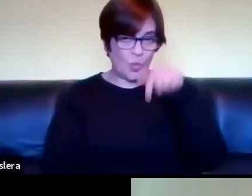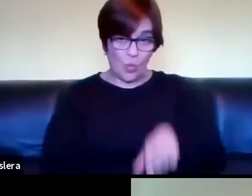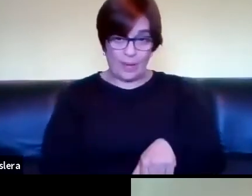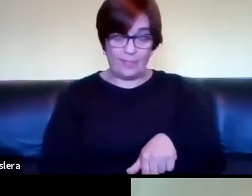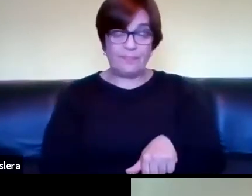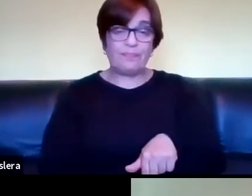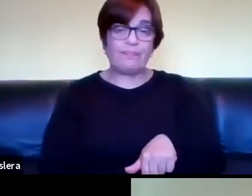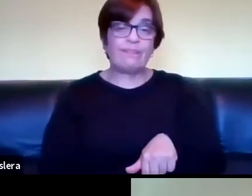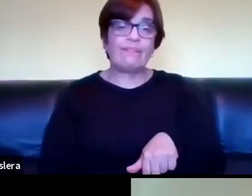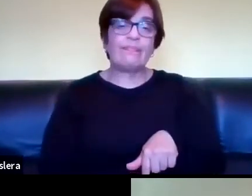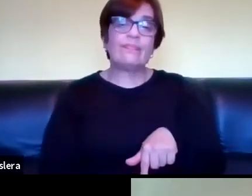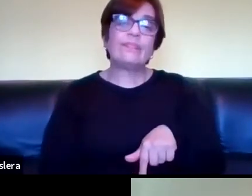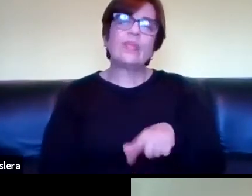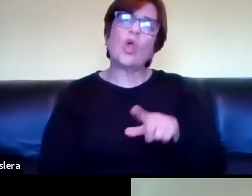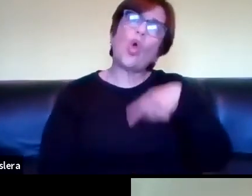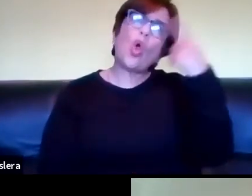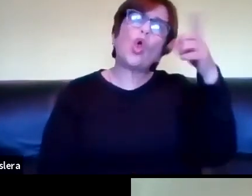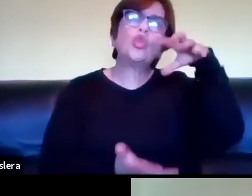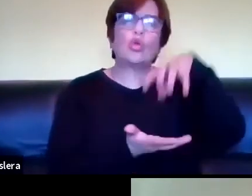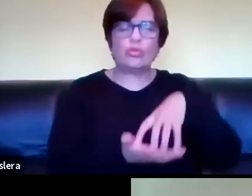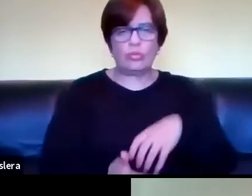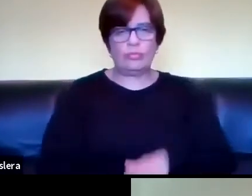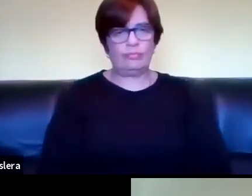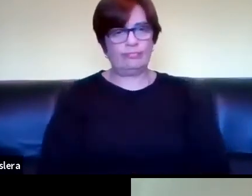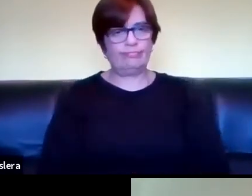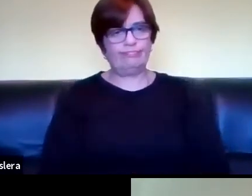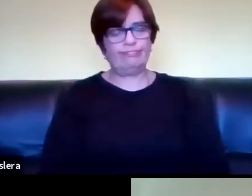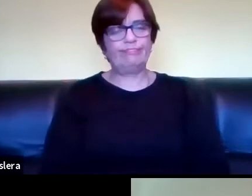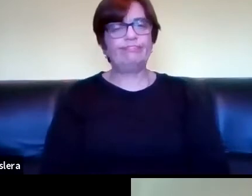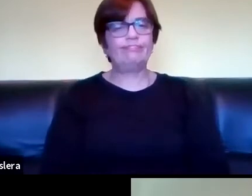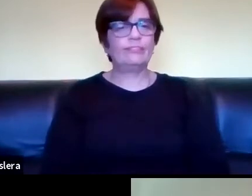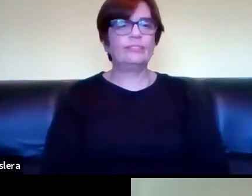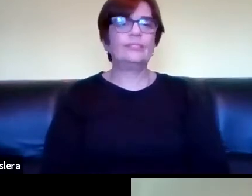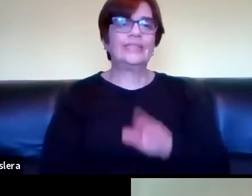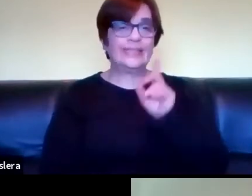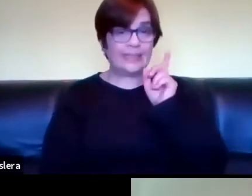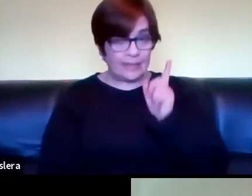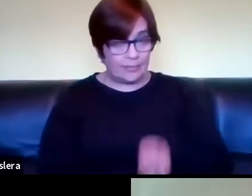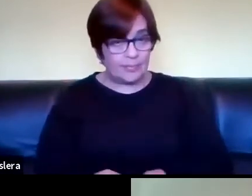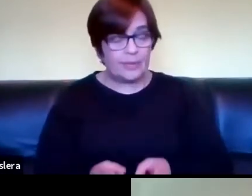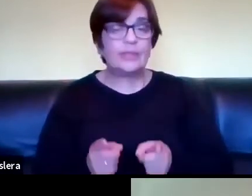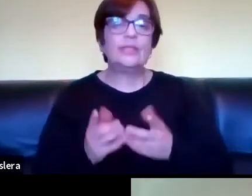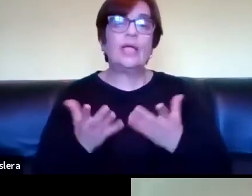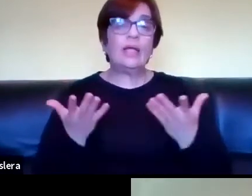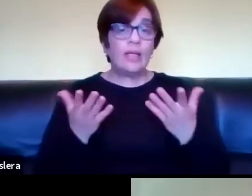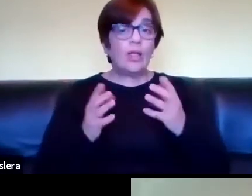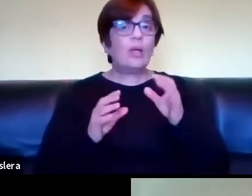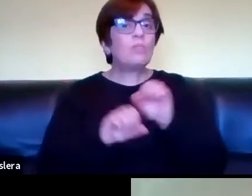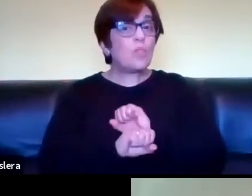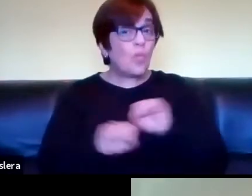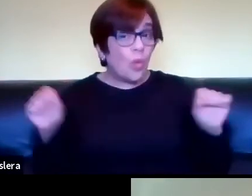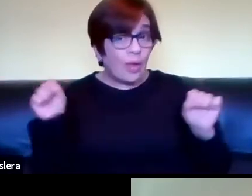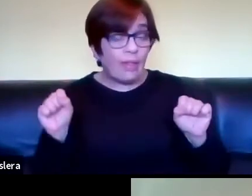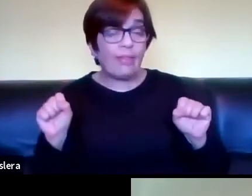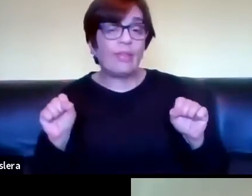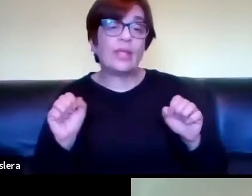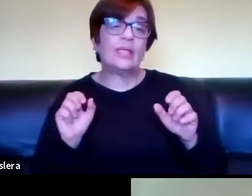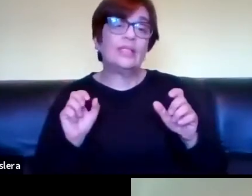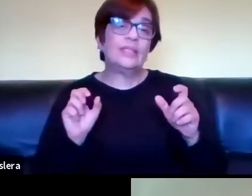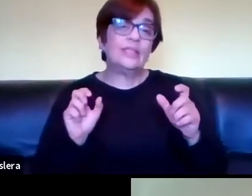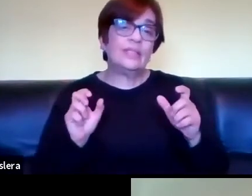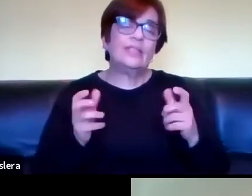este en otras partes y si está la posibilidad de cómo